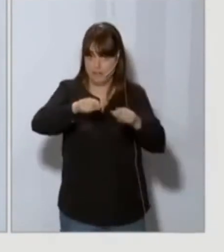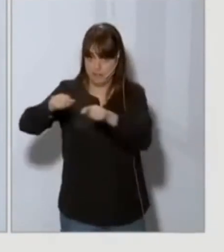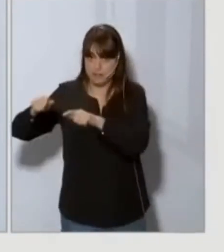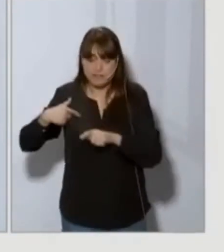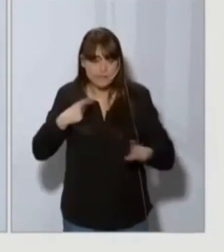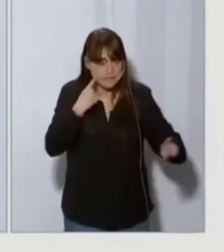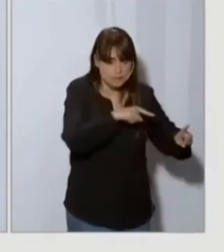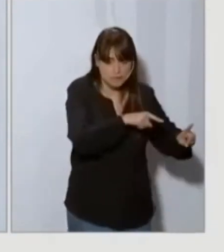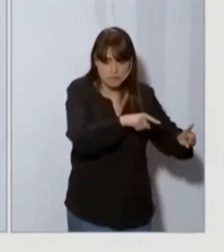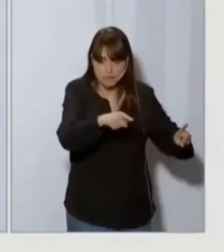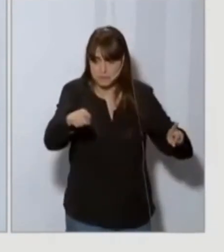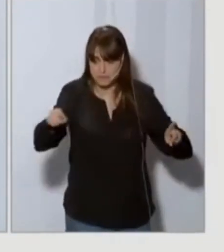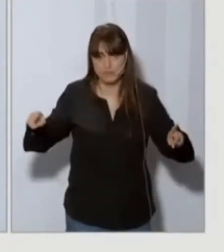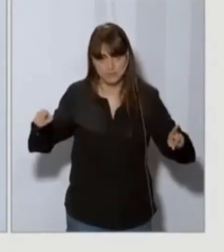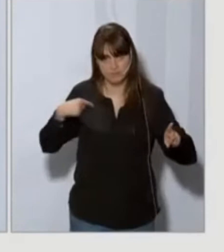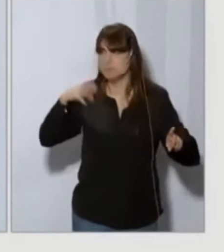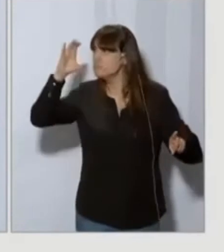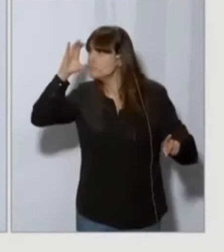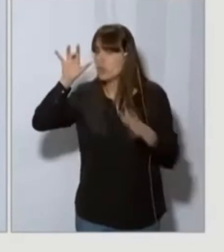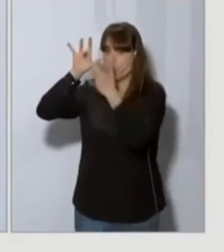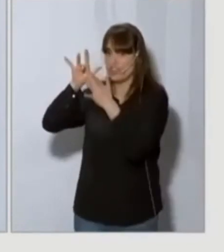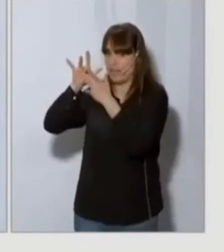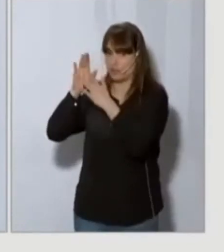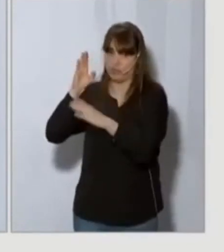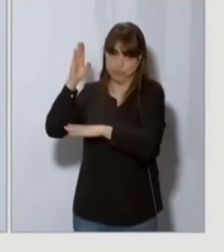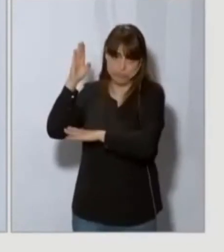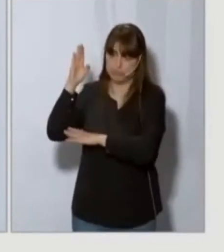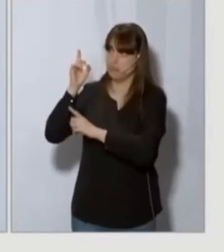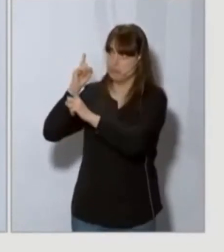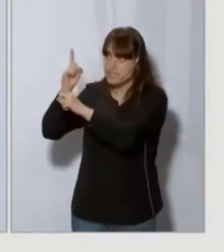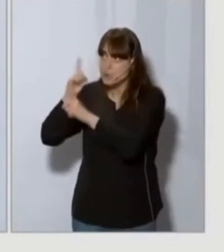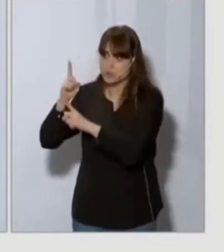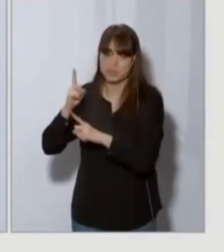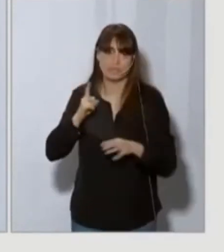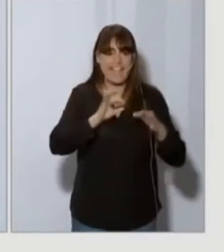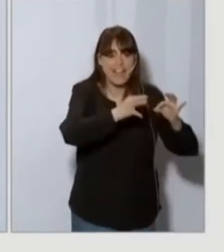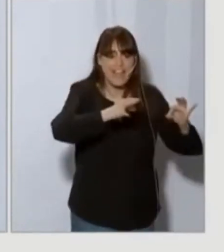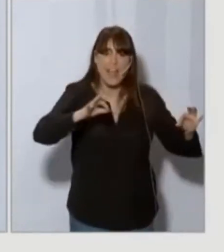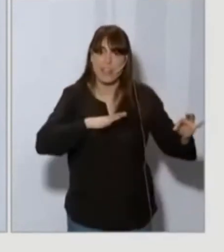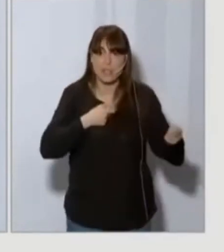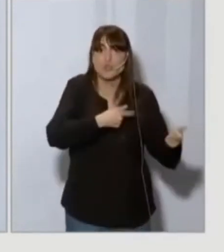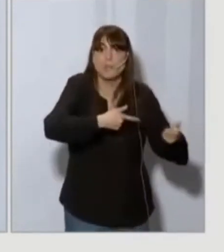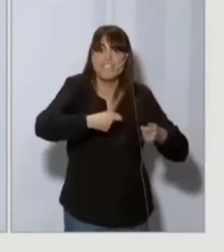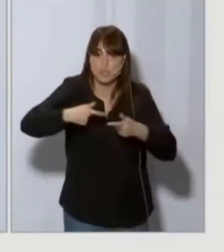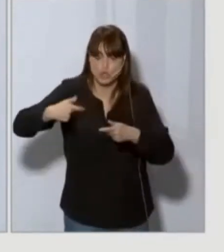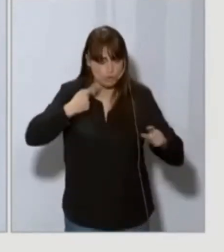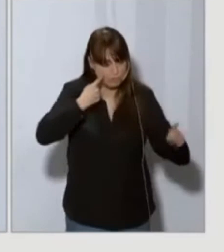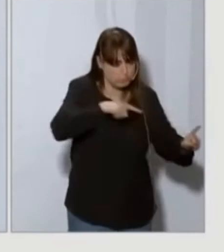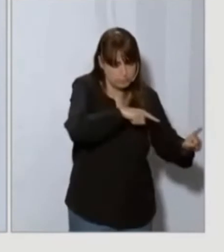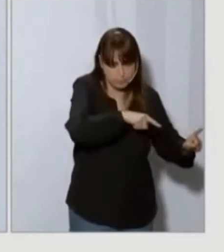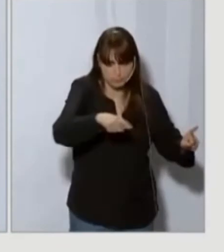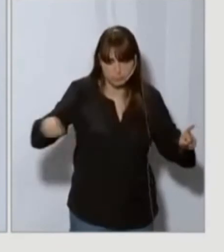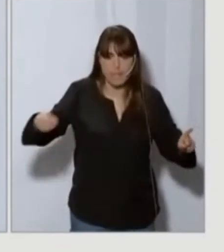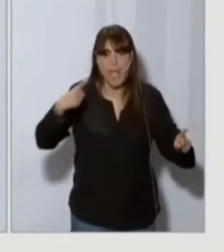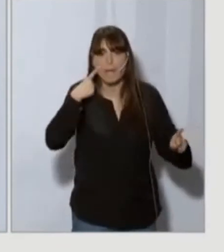manifestaciones y de lo que está pasando, y está en contacto permanente con las cadenas de suministro para monitorizar las